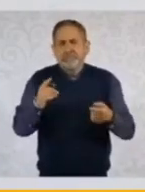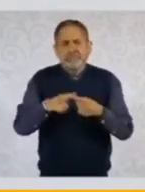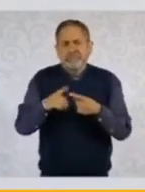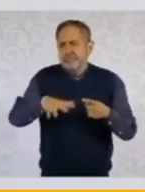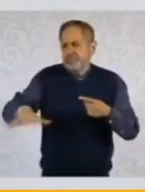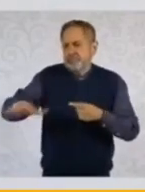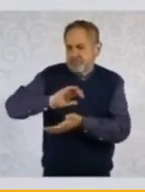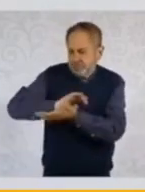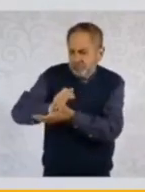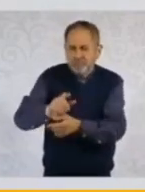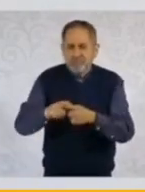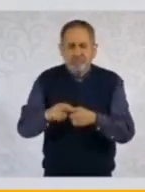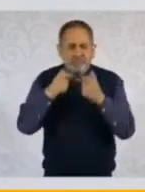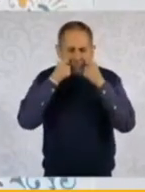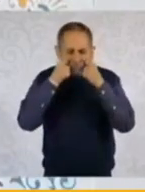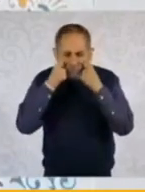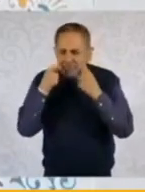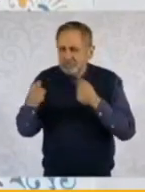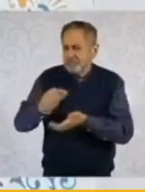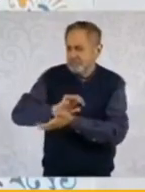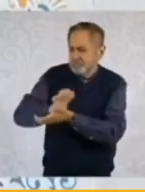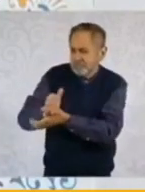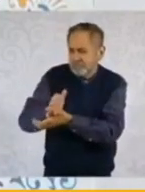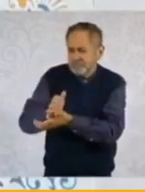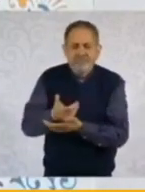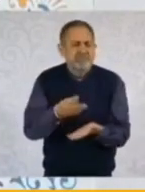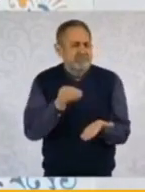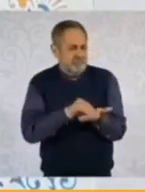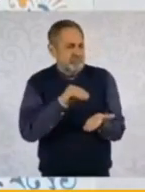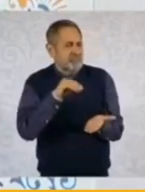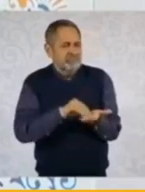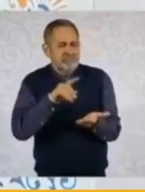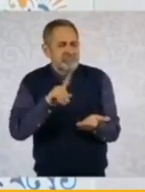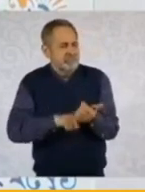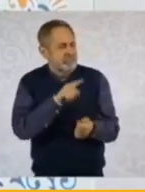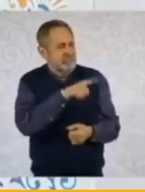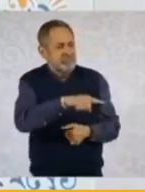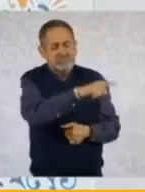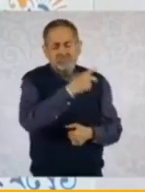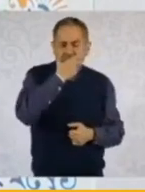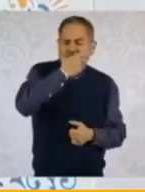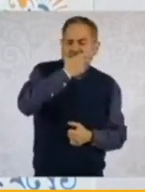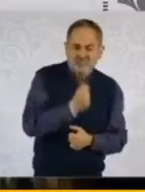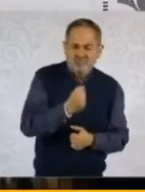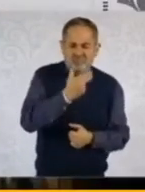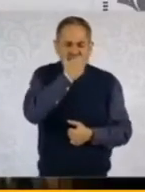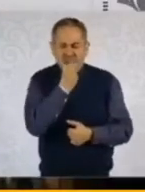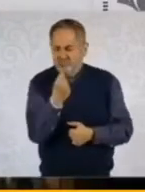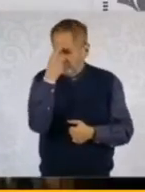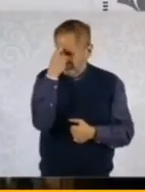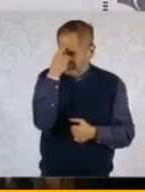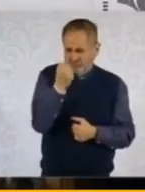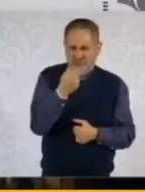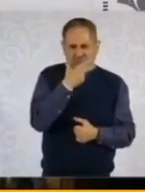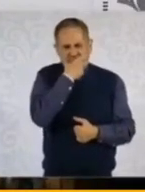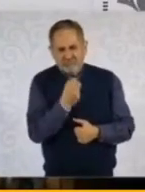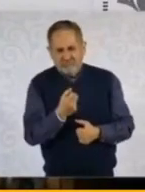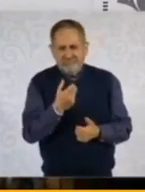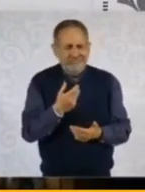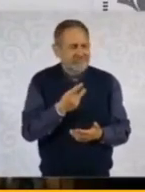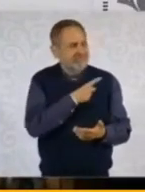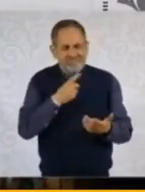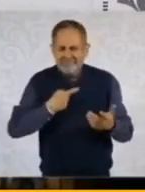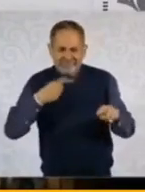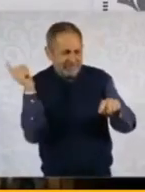social, por color de la piel, también vamos a seguir hablando del machismo. Porque eso se tiene que desterrar en